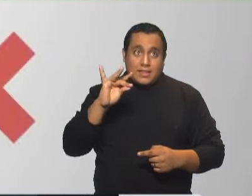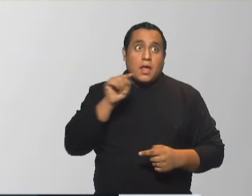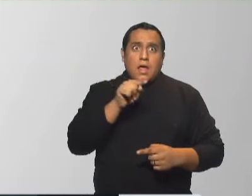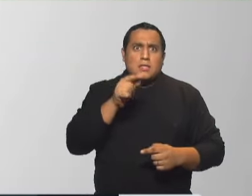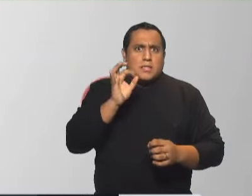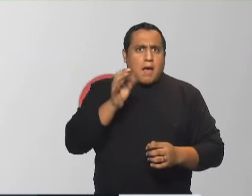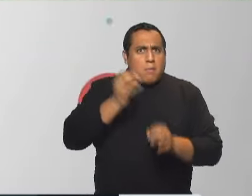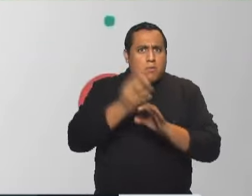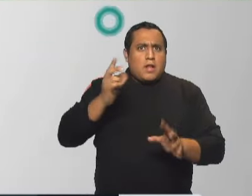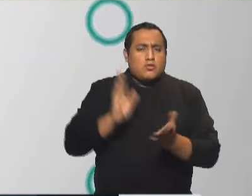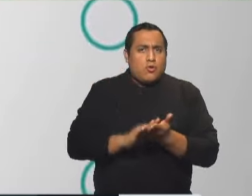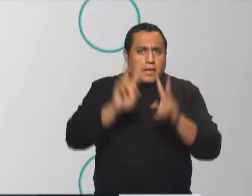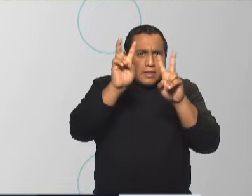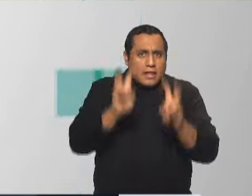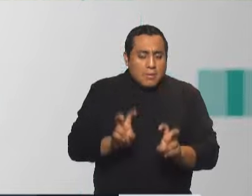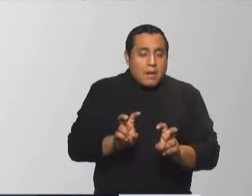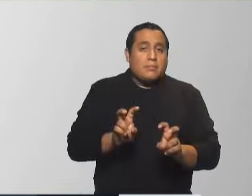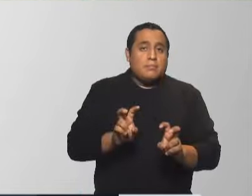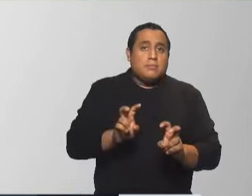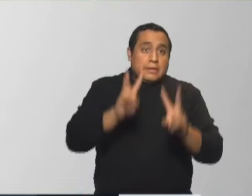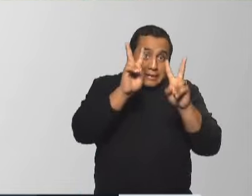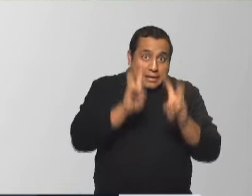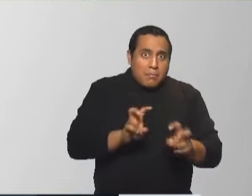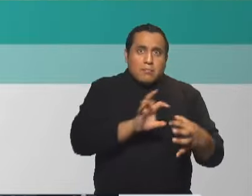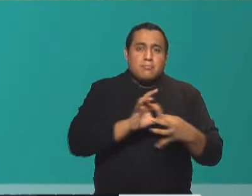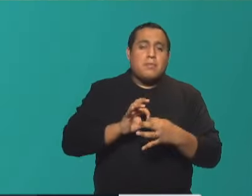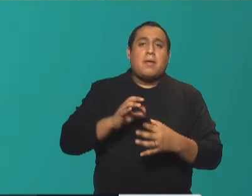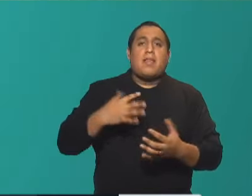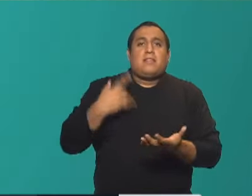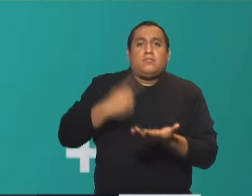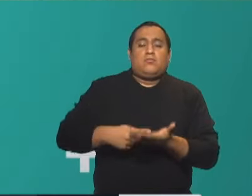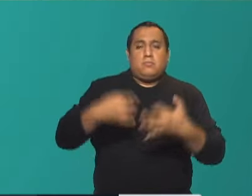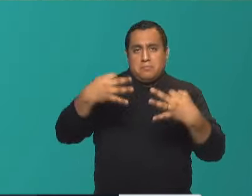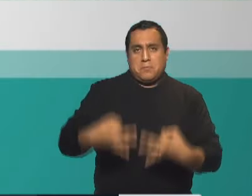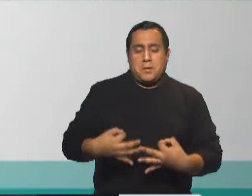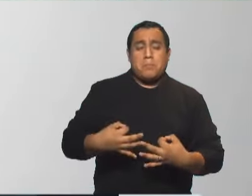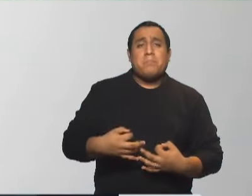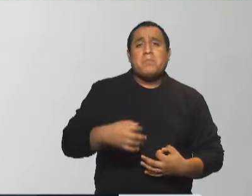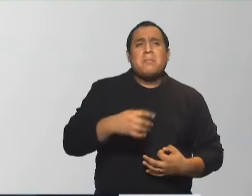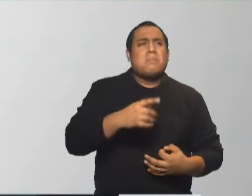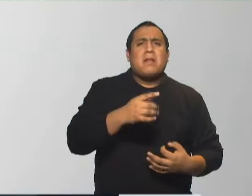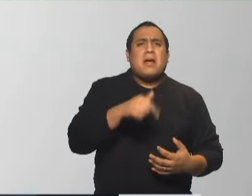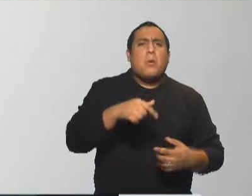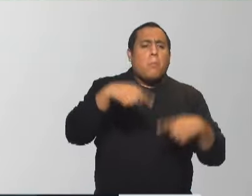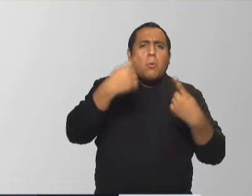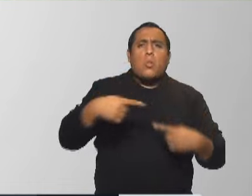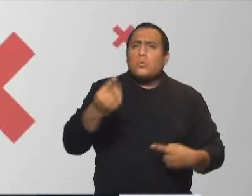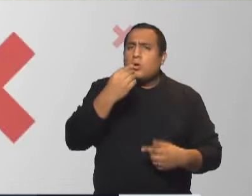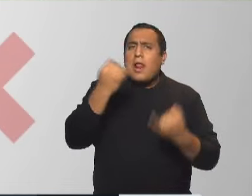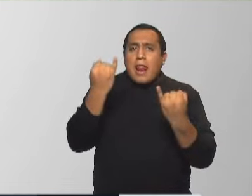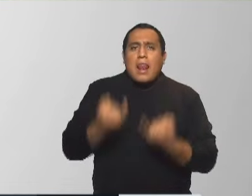hacen tomar decisiones, intentamos que sean correctas. ¿Qué características, Constanza, tienen los productos light?